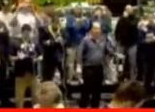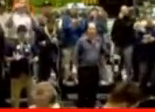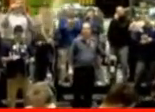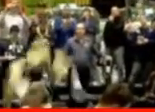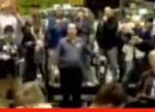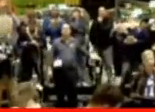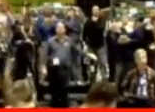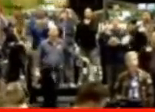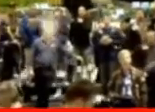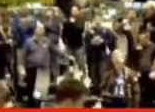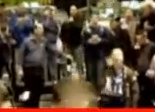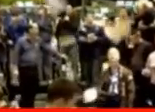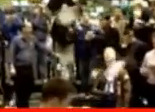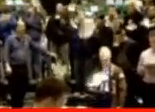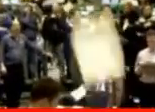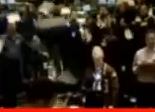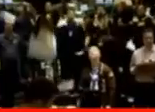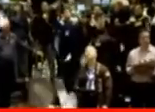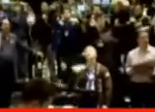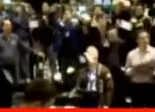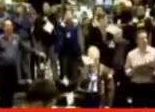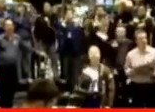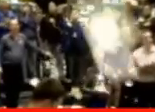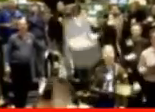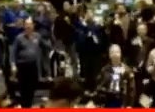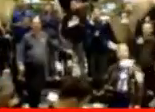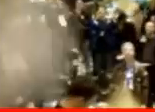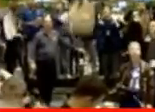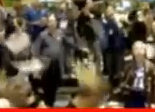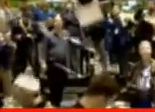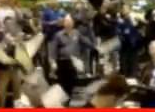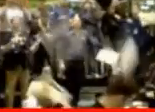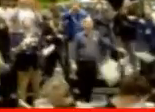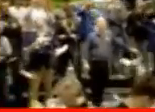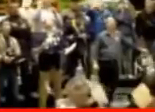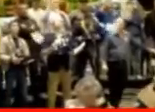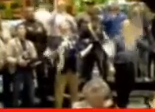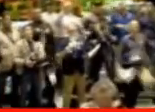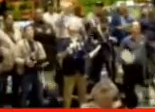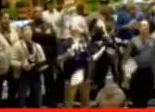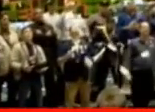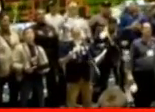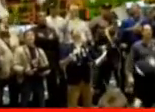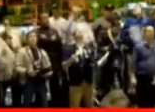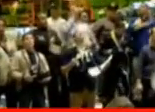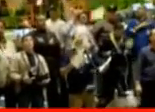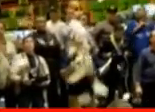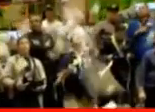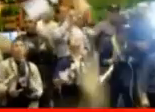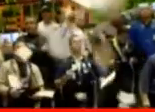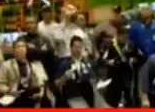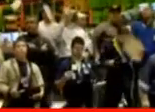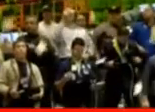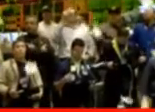tonos y en todos los idiomas. Supongo que algo habrá oído. Yo comparto ese criterio y creo,